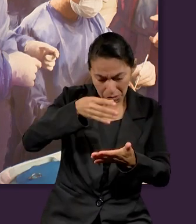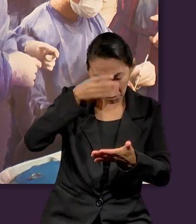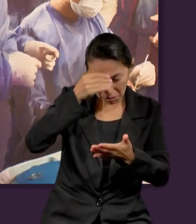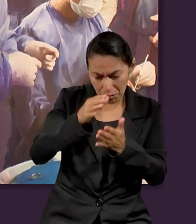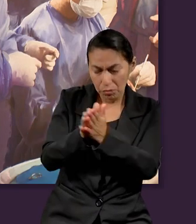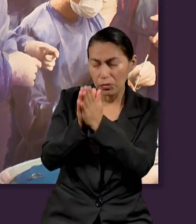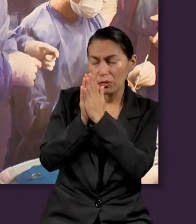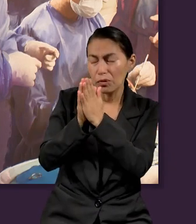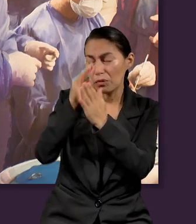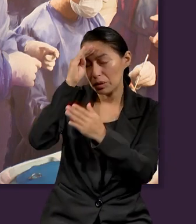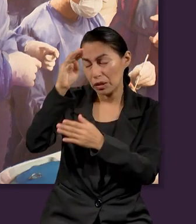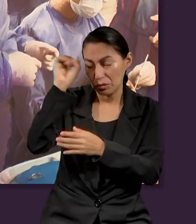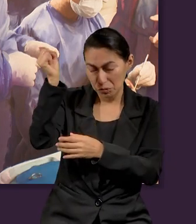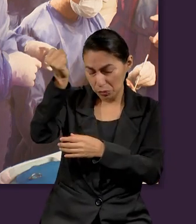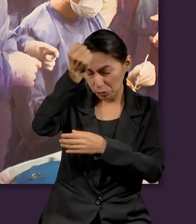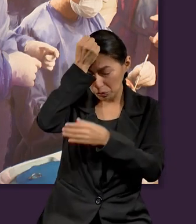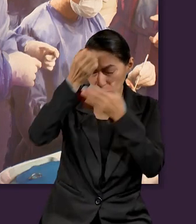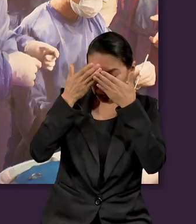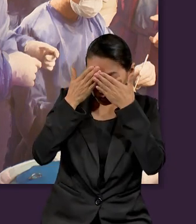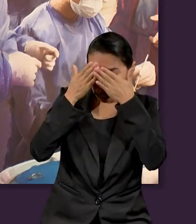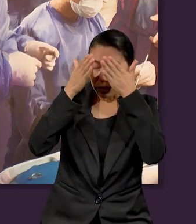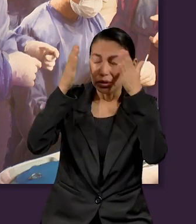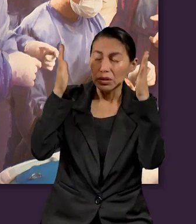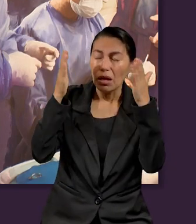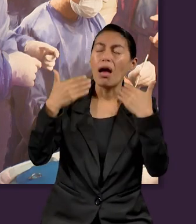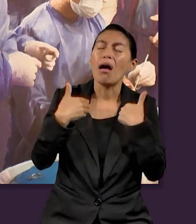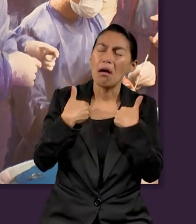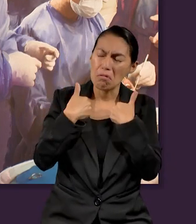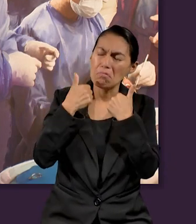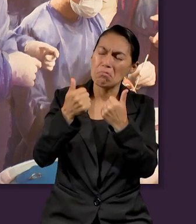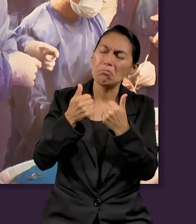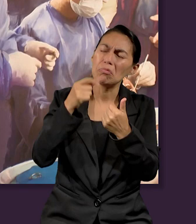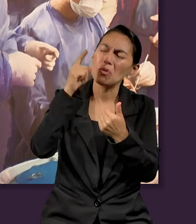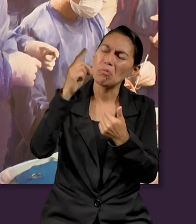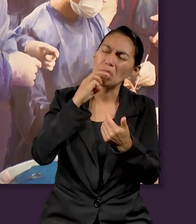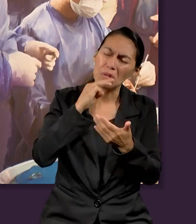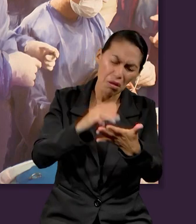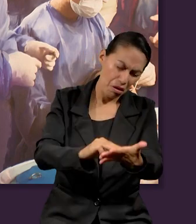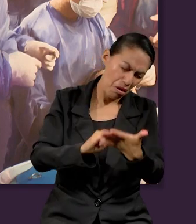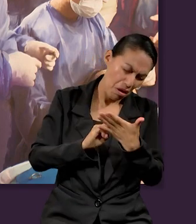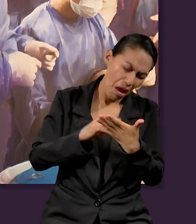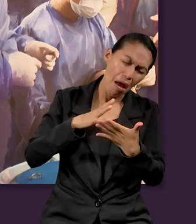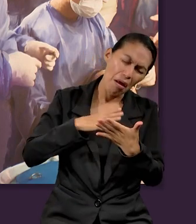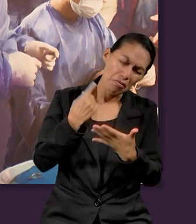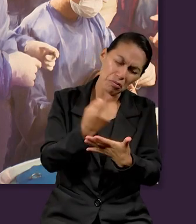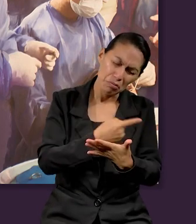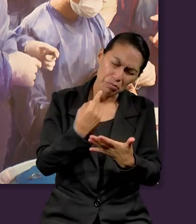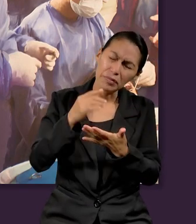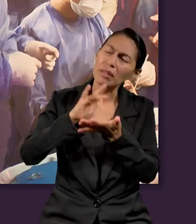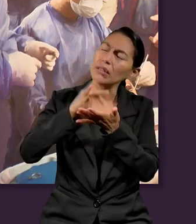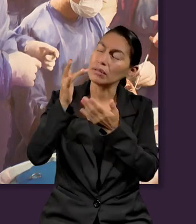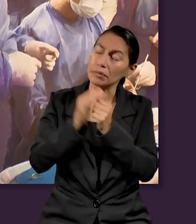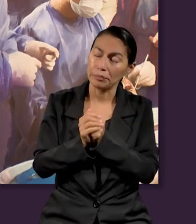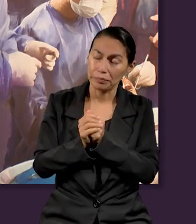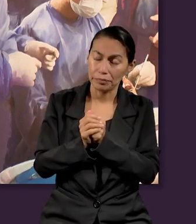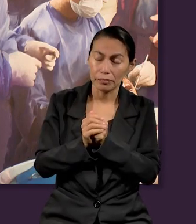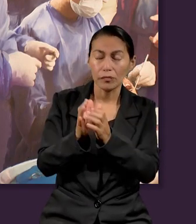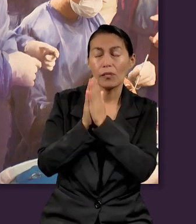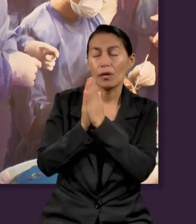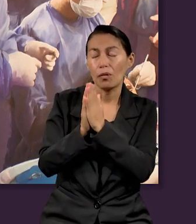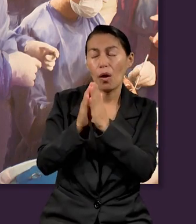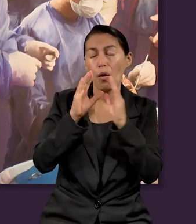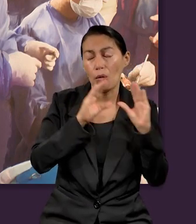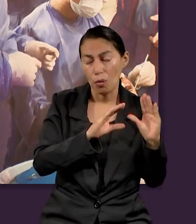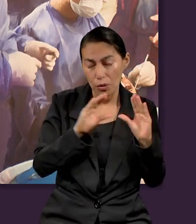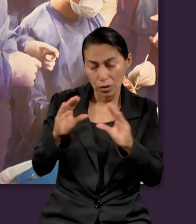tu palabra, tu lección. Señor, por favor, danos sabiduría, ayúdanos a entender el mensaje que tienes para nosotros en este